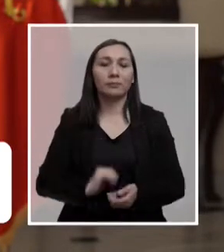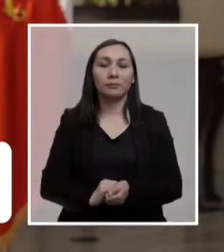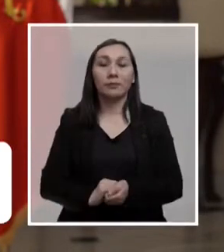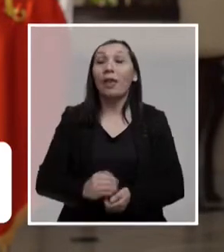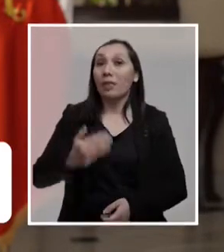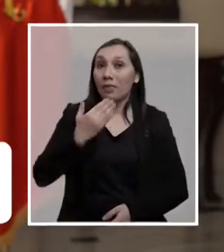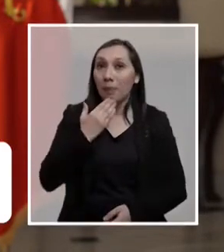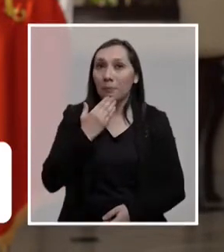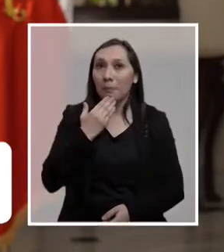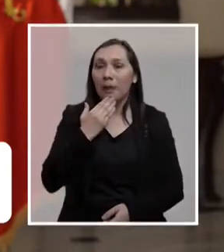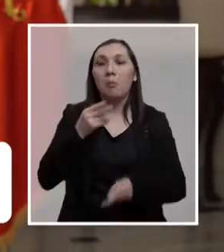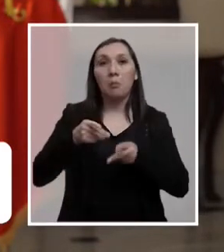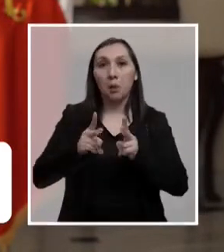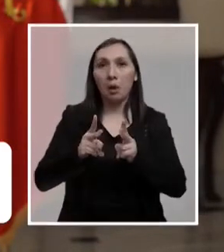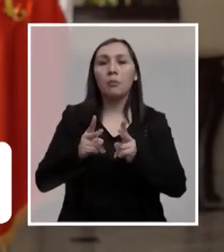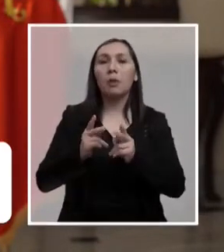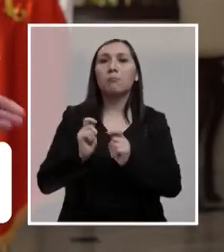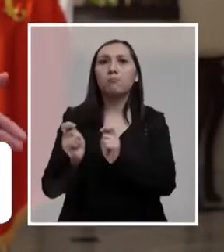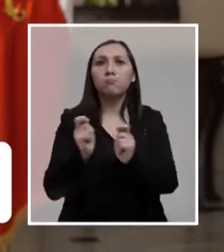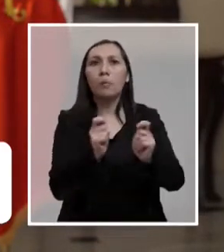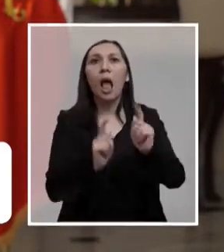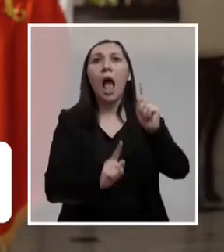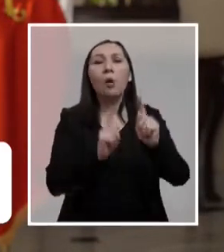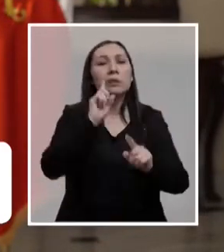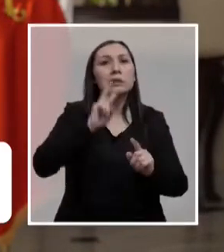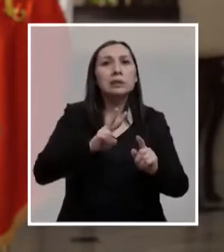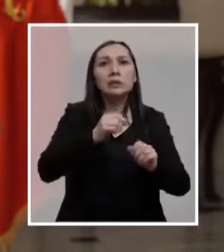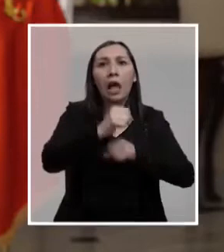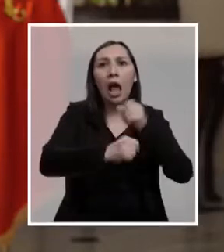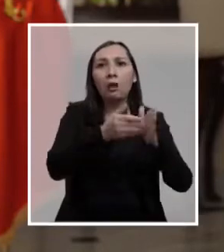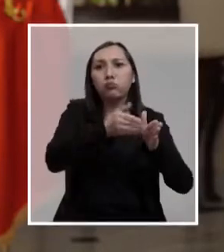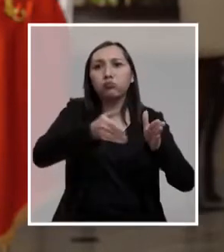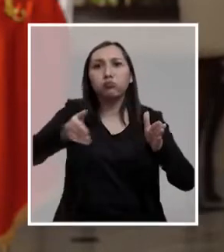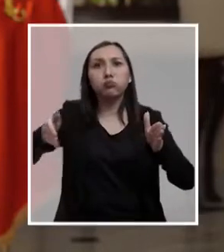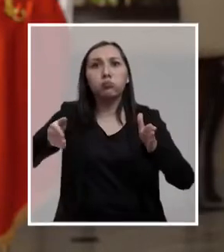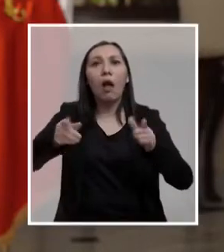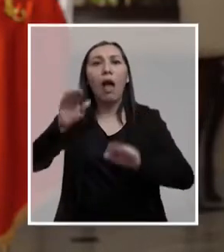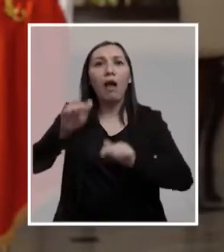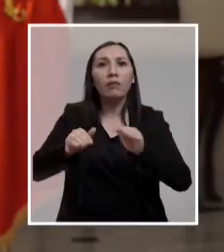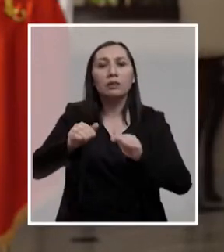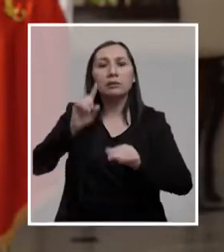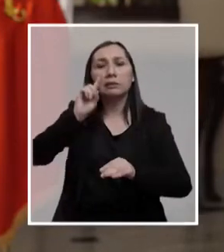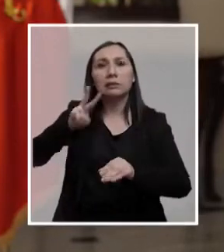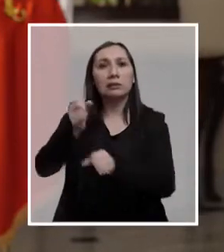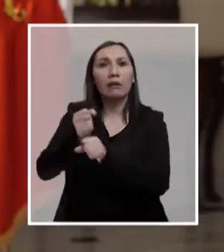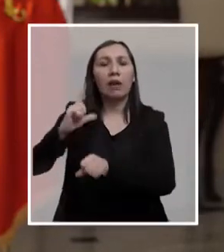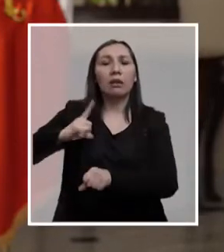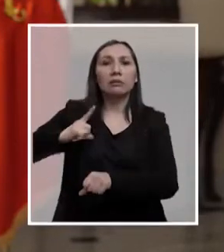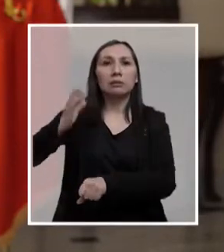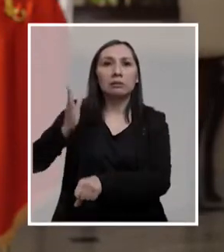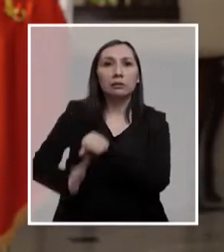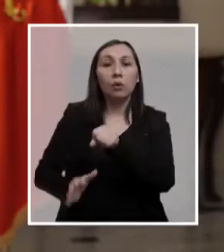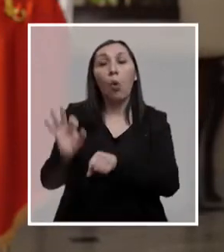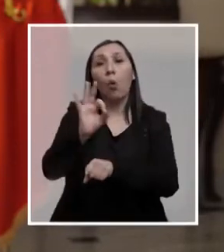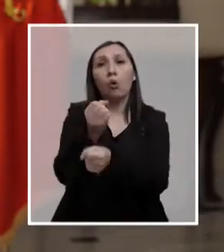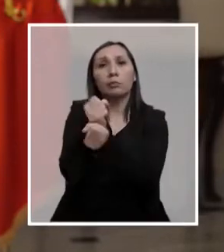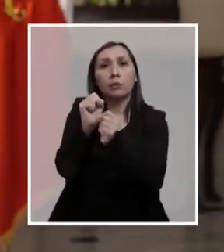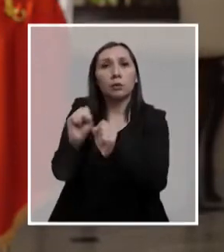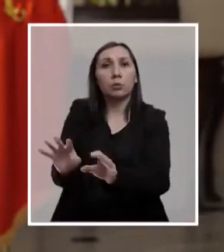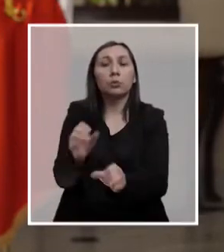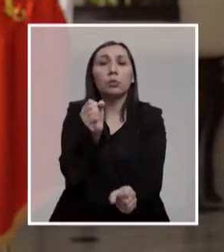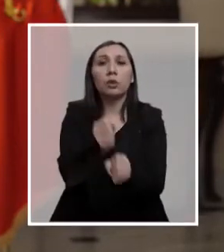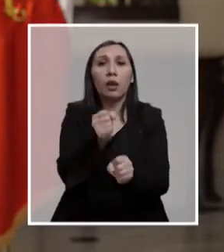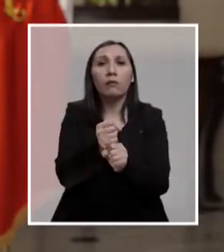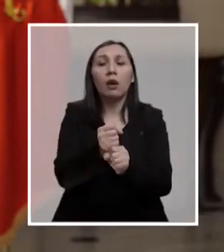También nos permitirá cubrir las lagunas previsionales o de cotizaciones de quienes quedaron desempleados o debieron dejar el